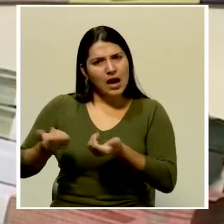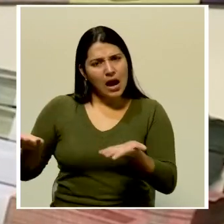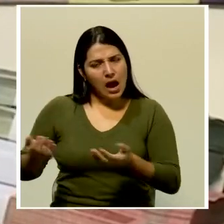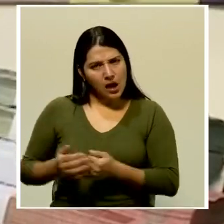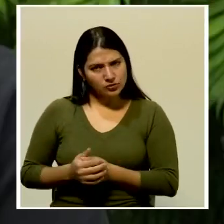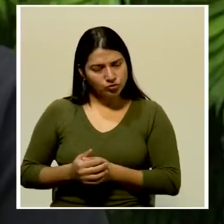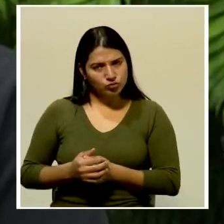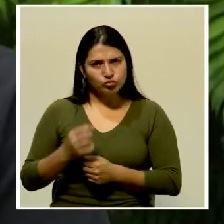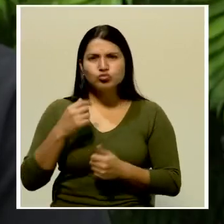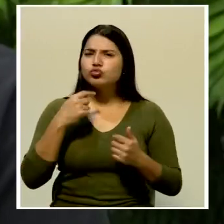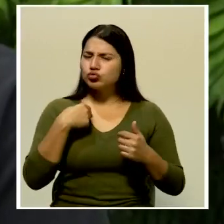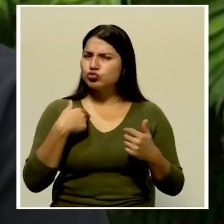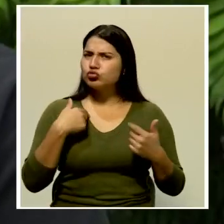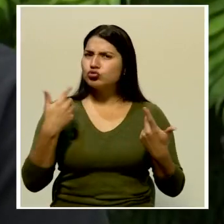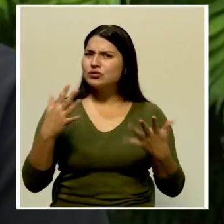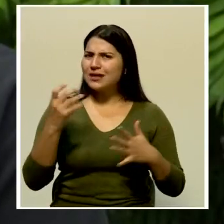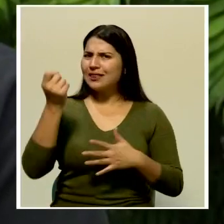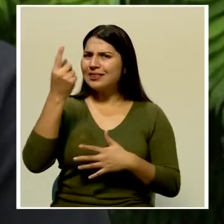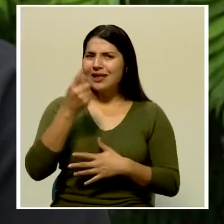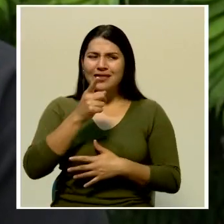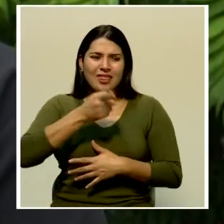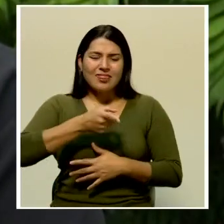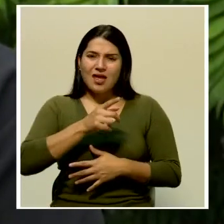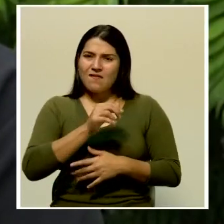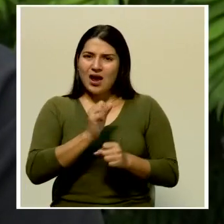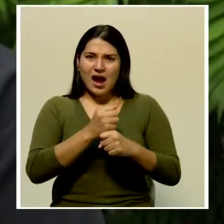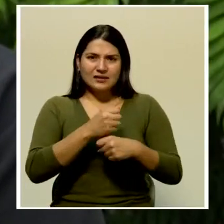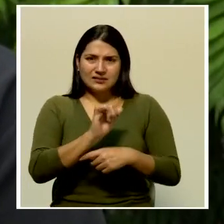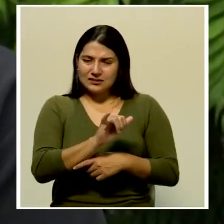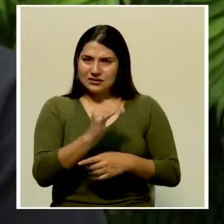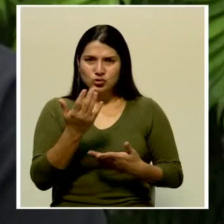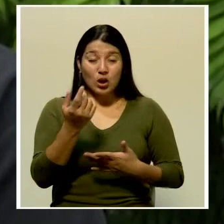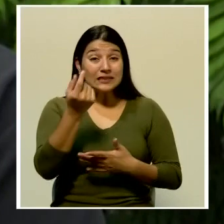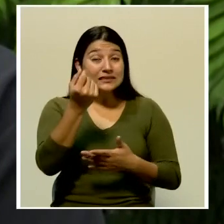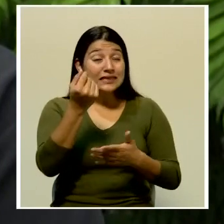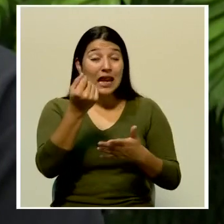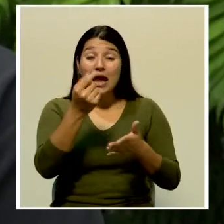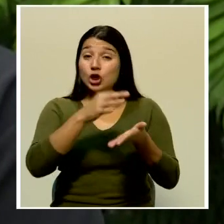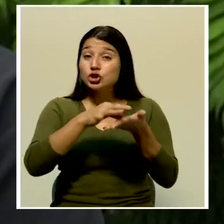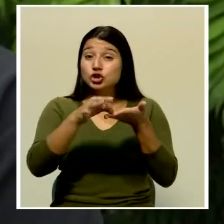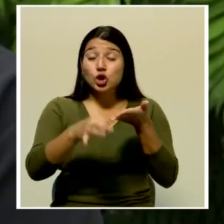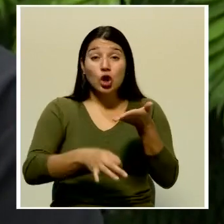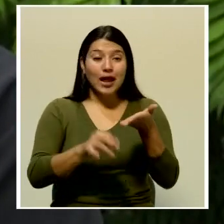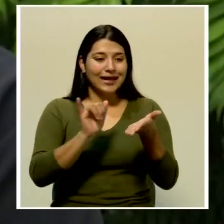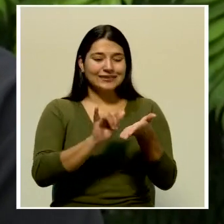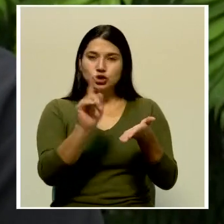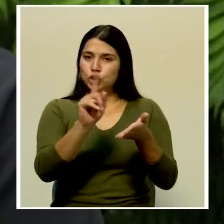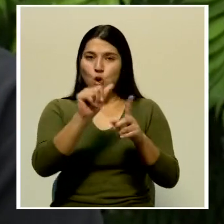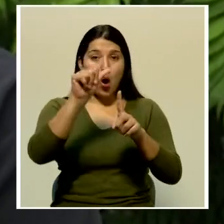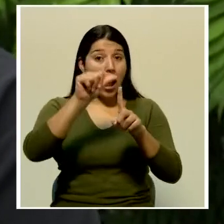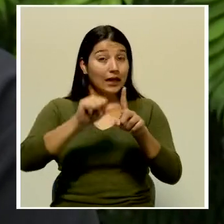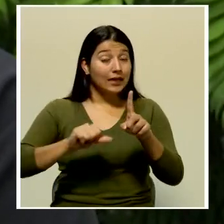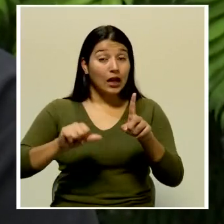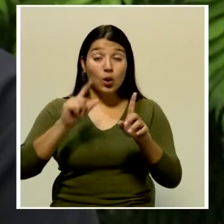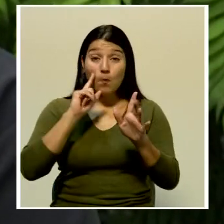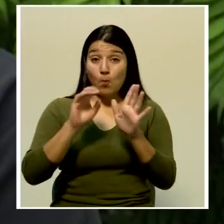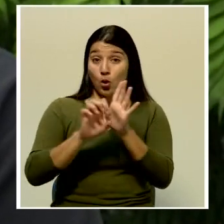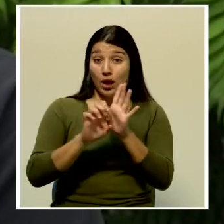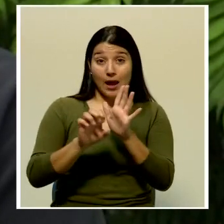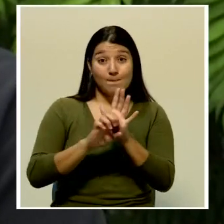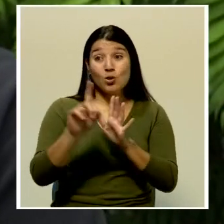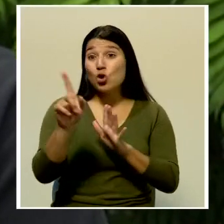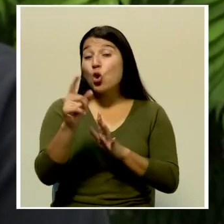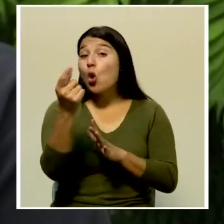que por sentencias de que esto hay que hacerlo que el salario escolar no es un aguinaldo, por ejemplo, no es un salario